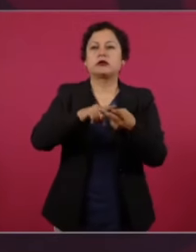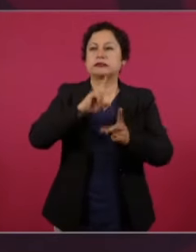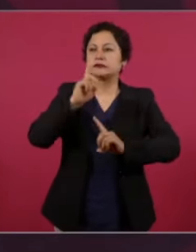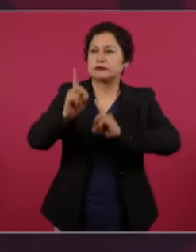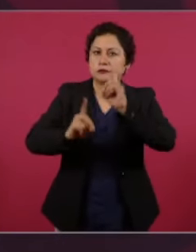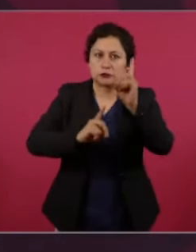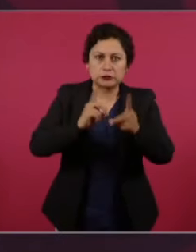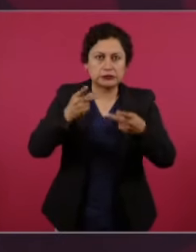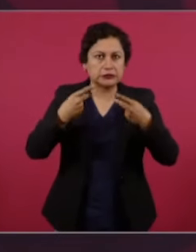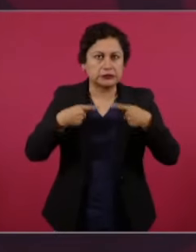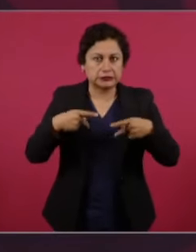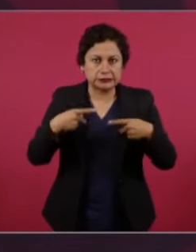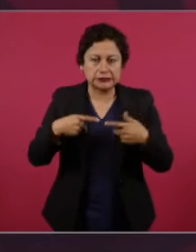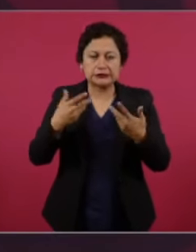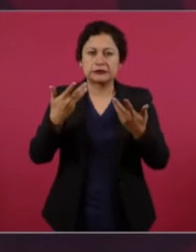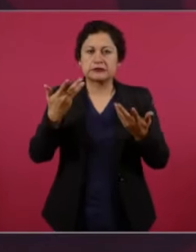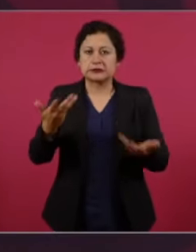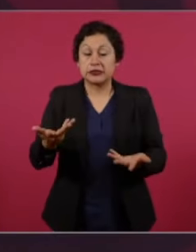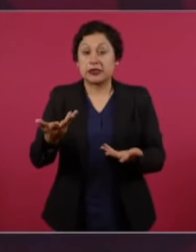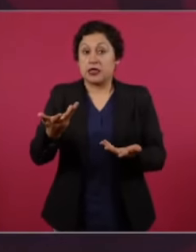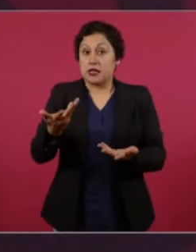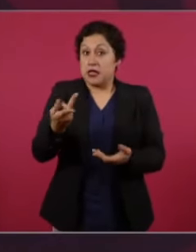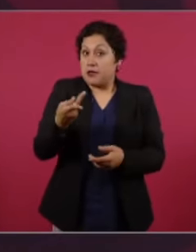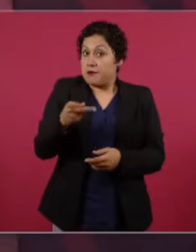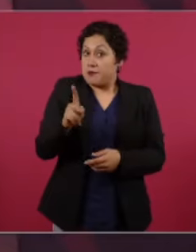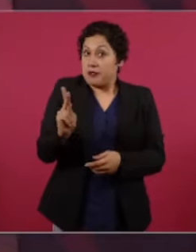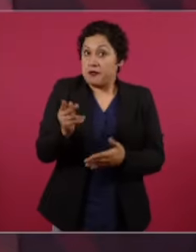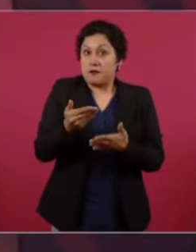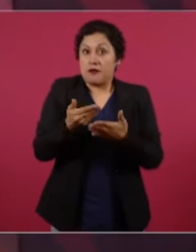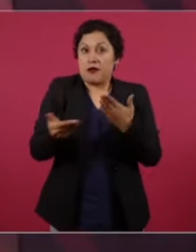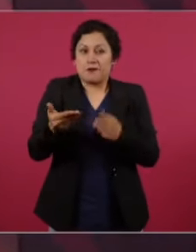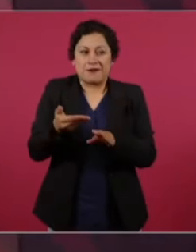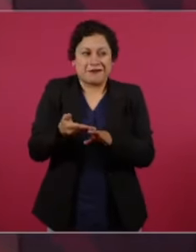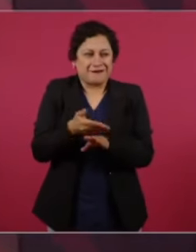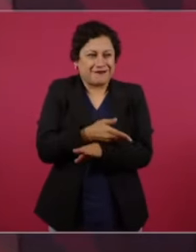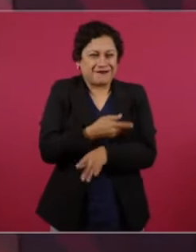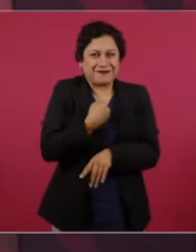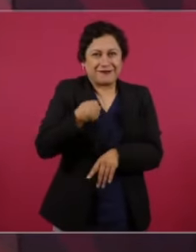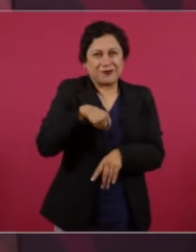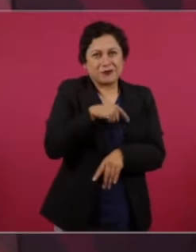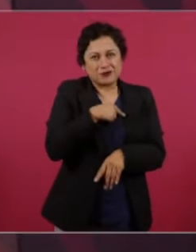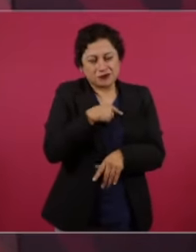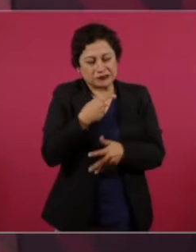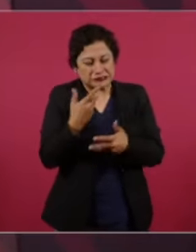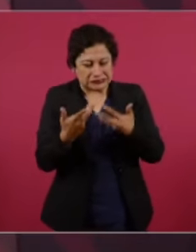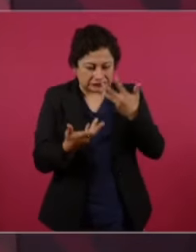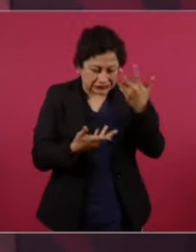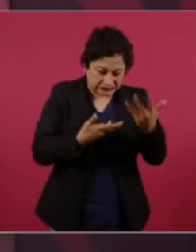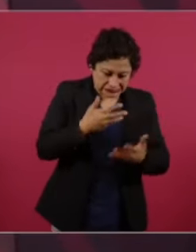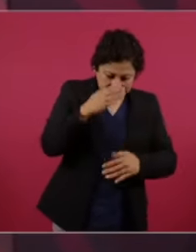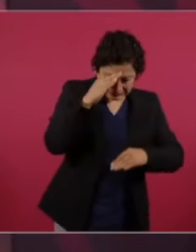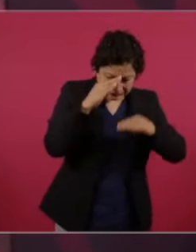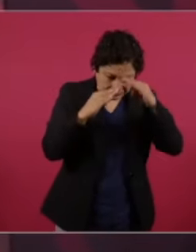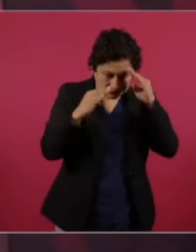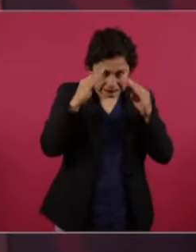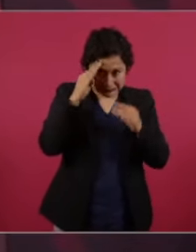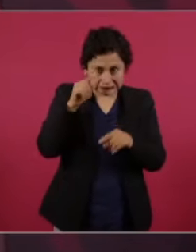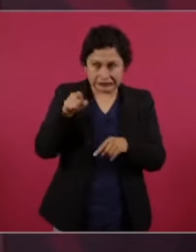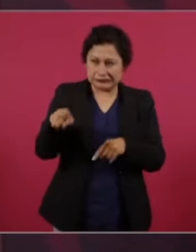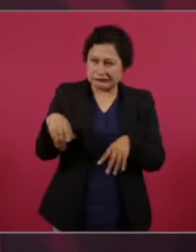Y ahora estábamos preocupados también para los paralímpicos